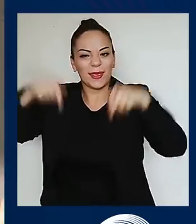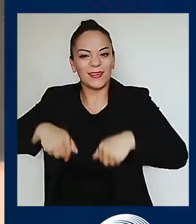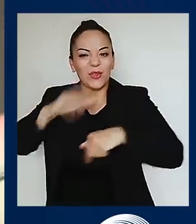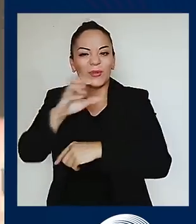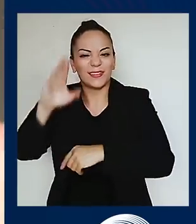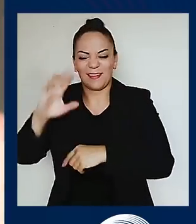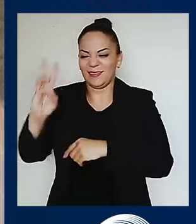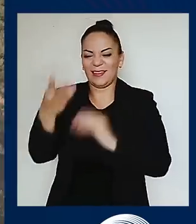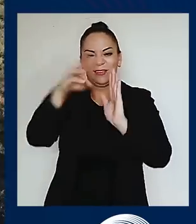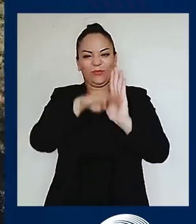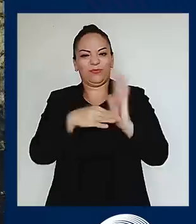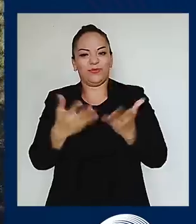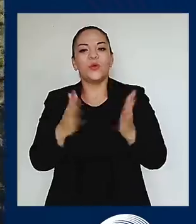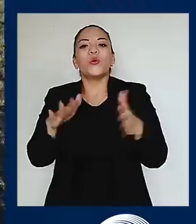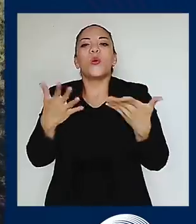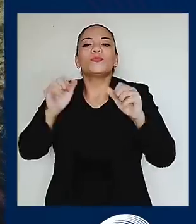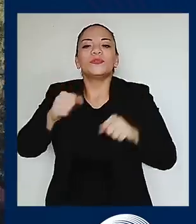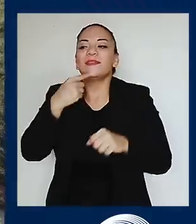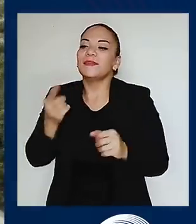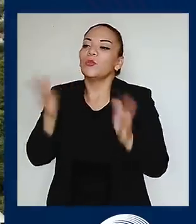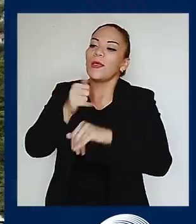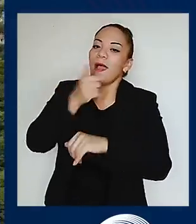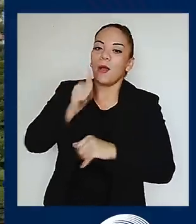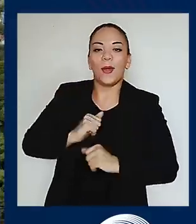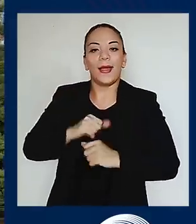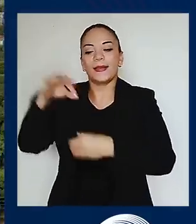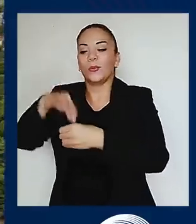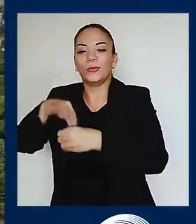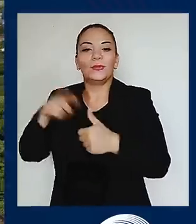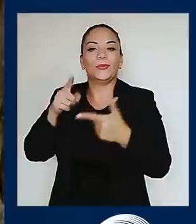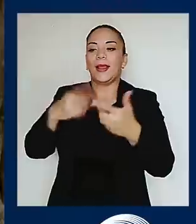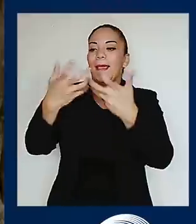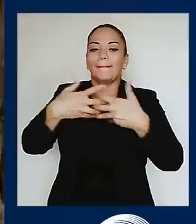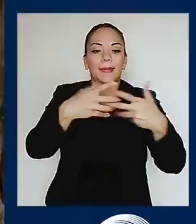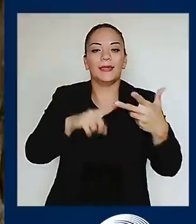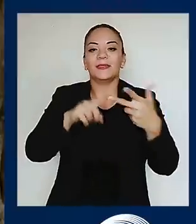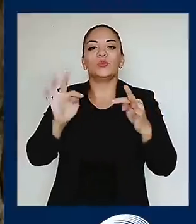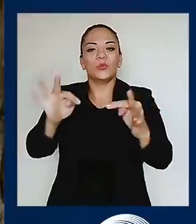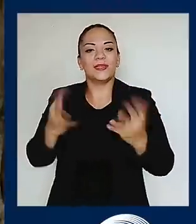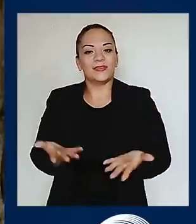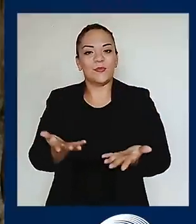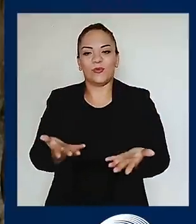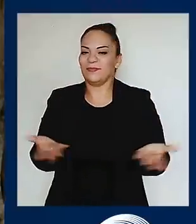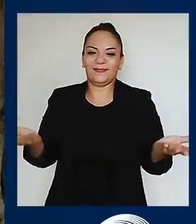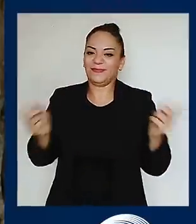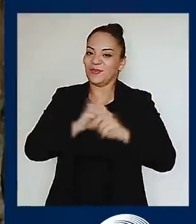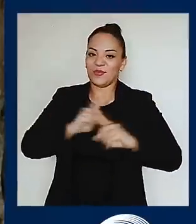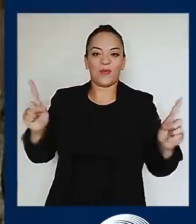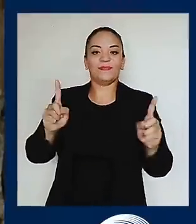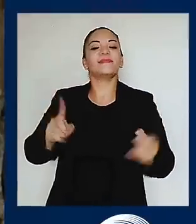las industrias, la agricultura o el sector turismo. Se acabó. Les